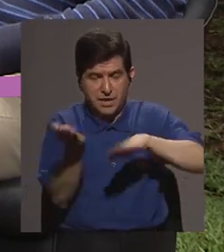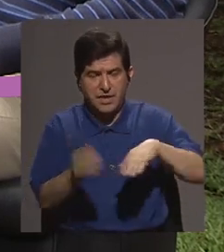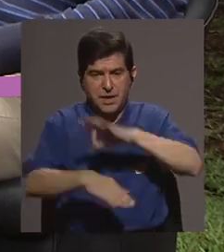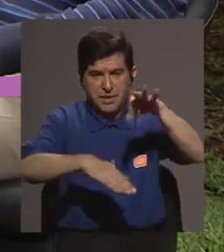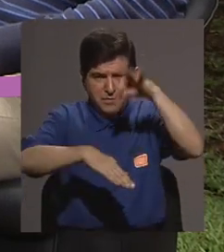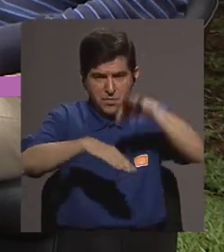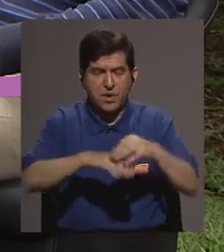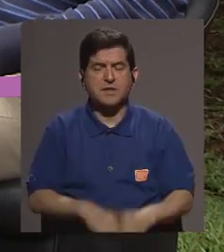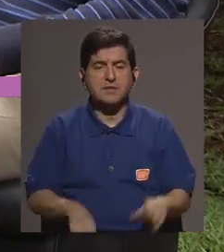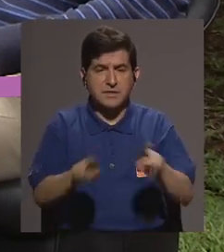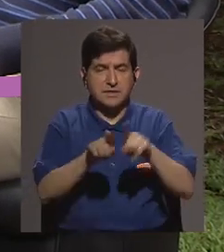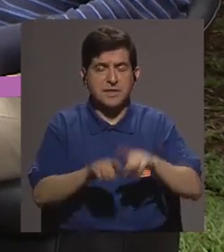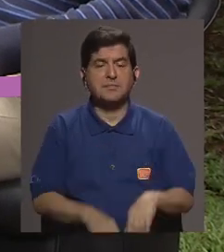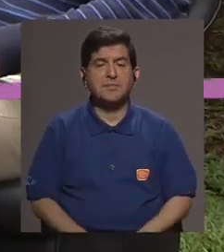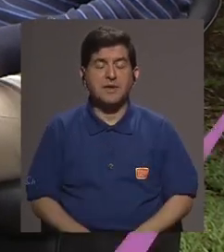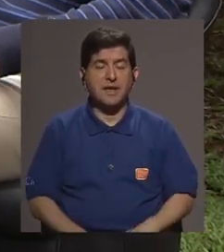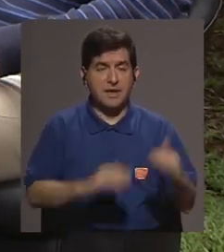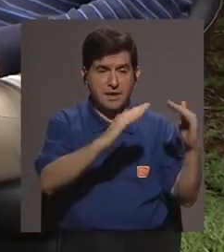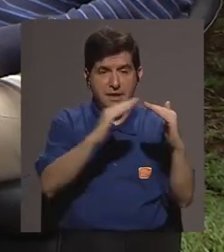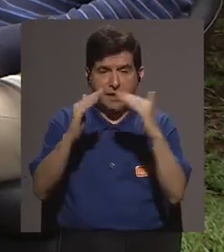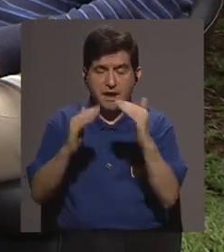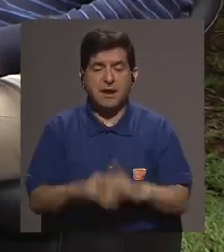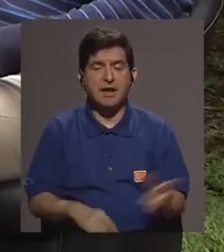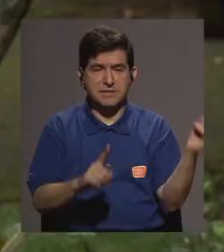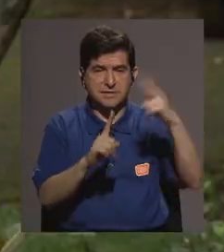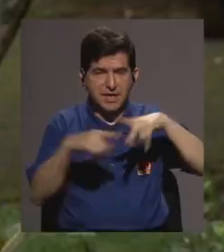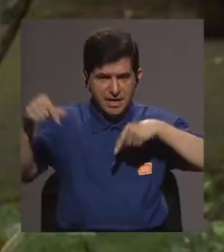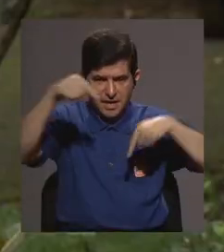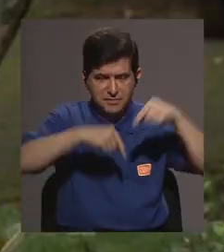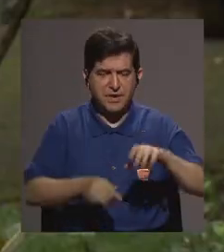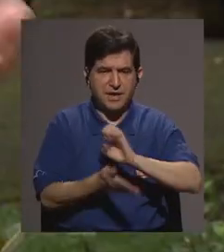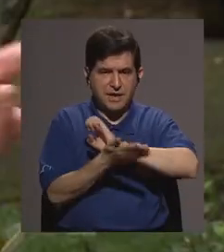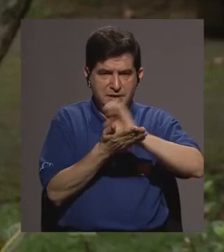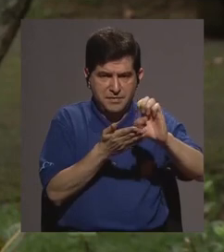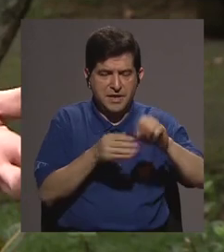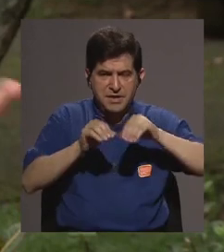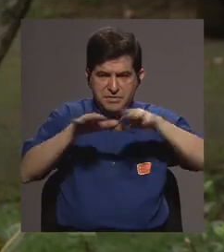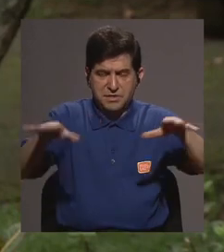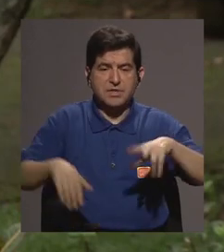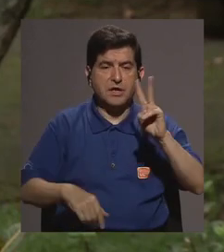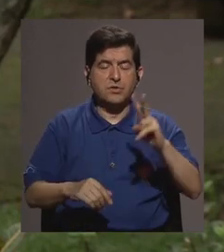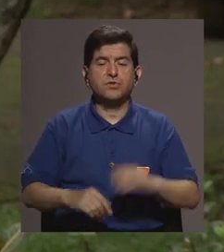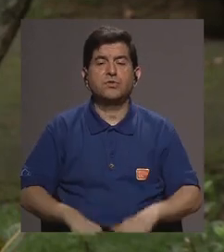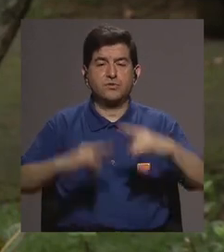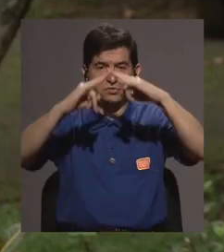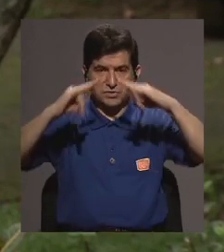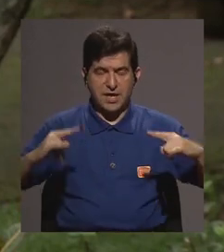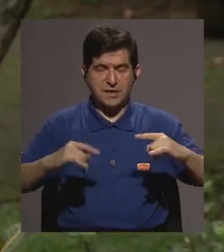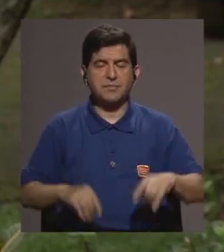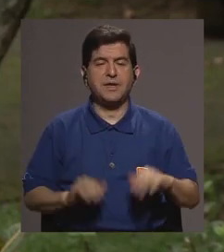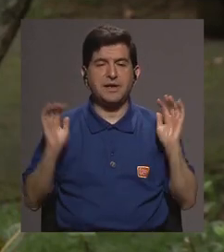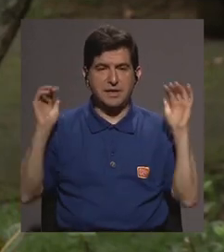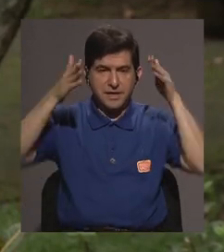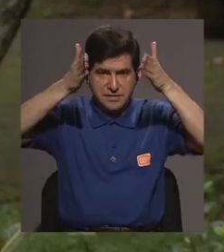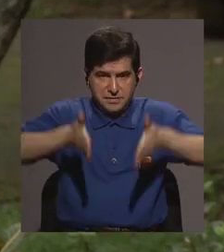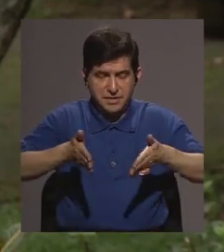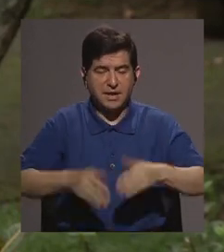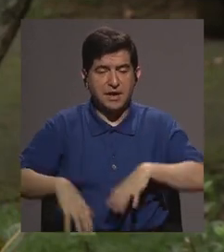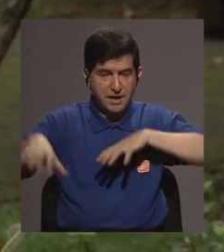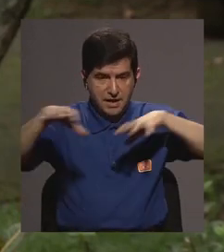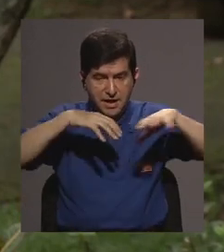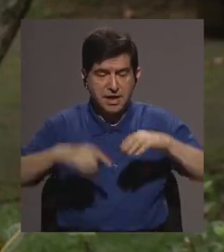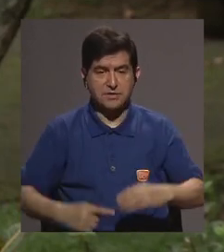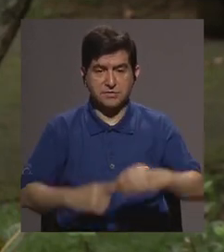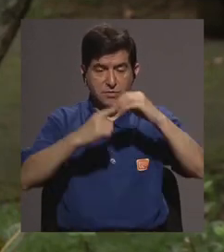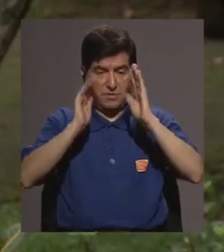grande de viviendas para evitar por lo menos la transmisión intradomiciliar ahora por ejemplo hay dos albergues con migrantes estamos priorizando las acciones